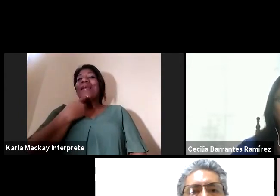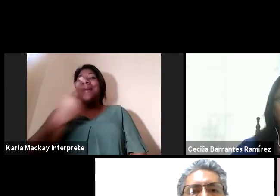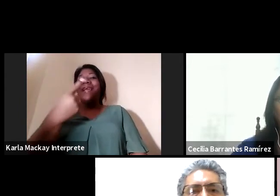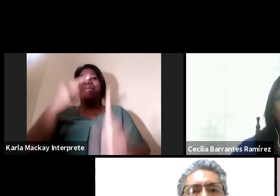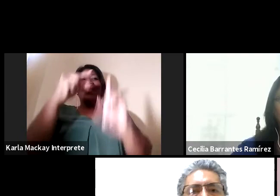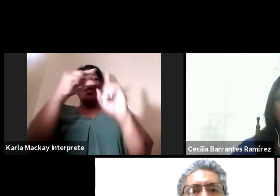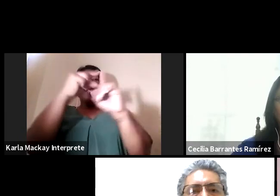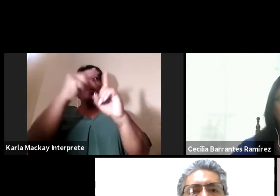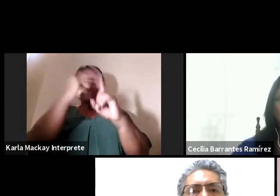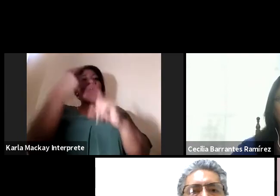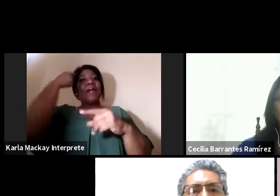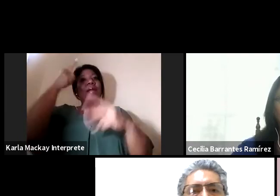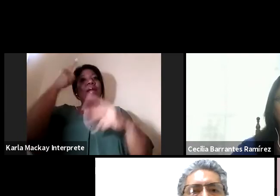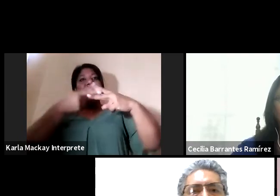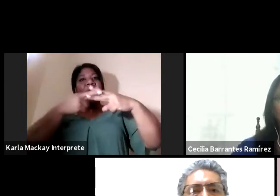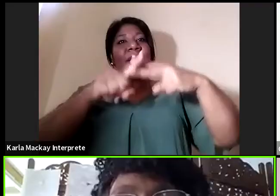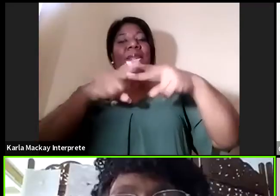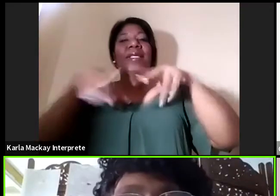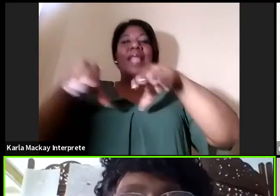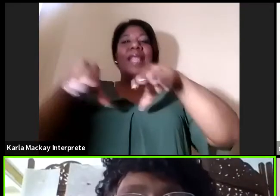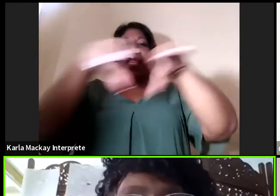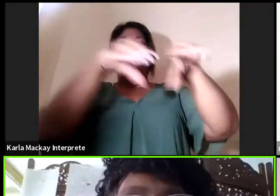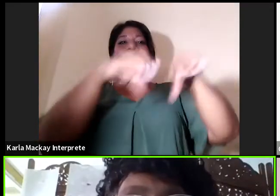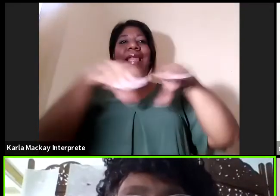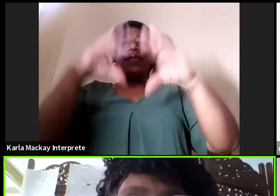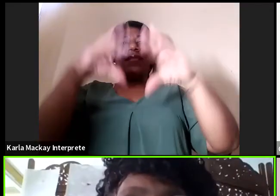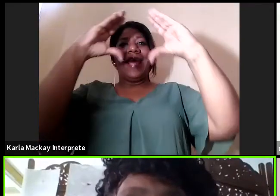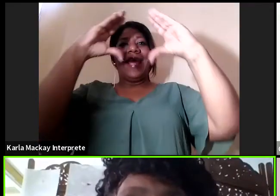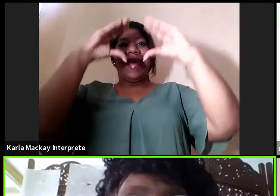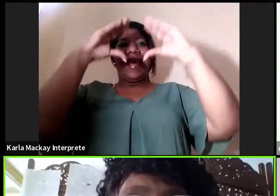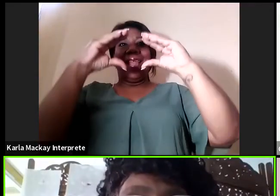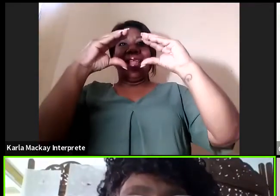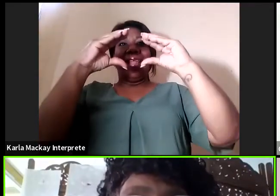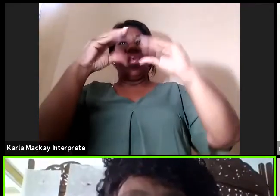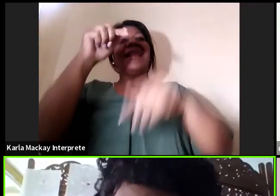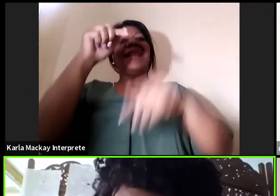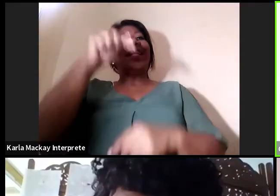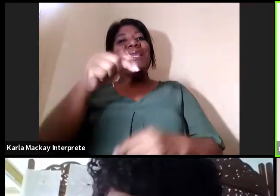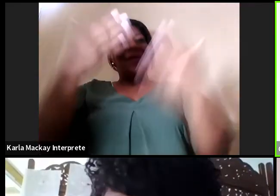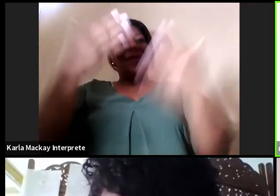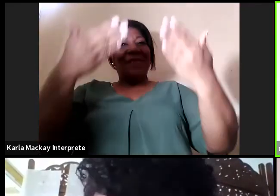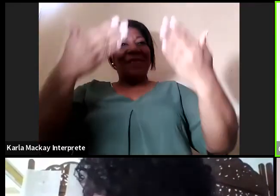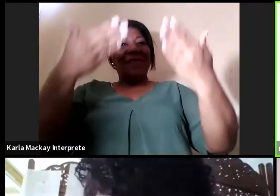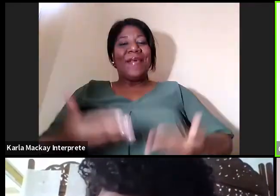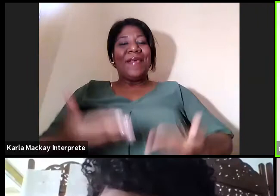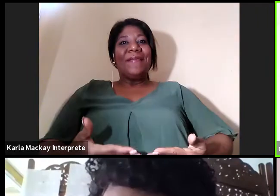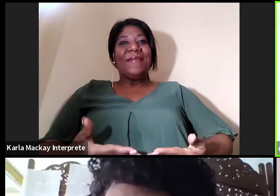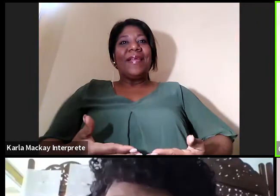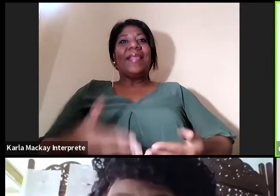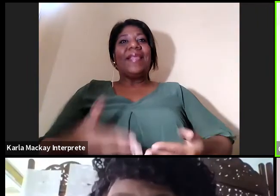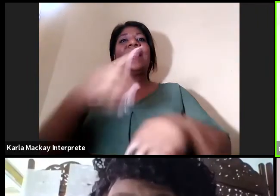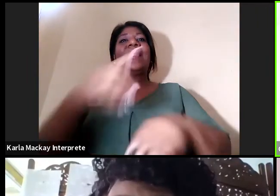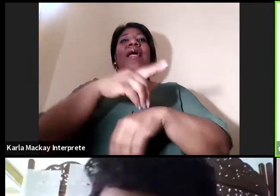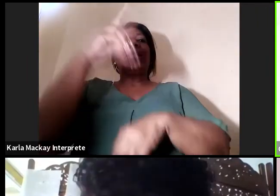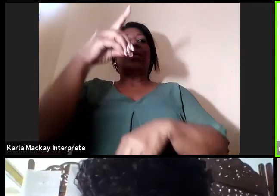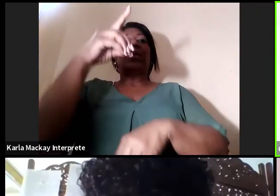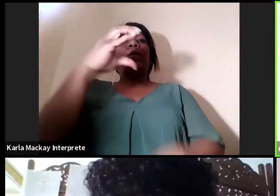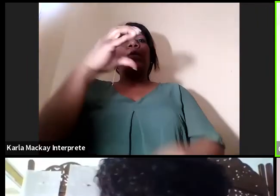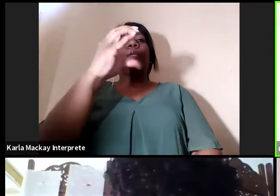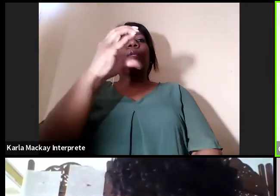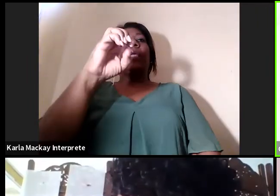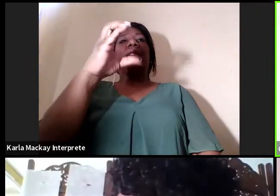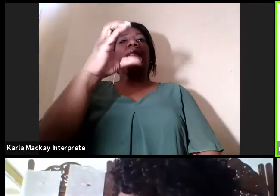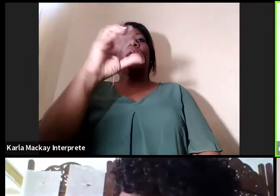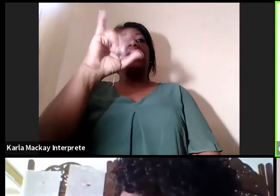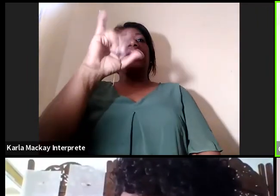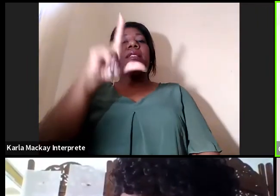iniciar este evento en la tarde de hoy. Bienvenida Cecilia. Muchísimas gracias, Olina. Muy buenas tardes,